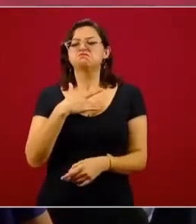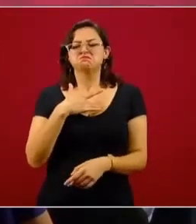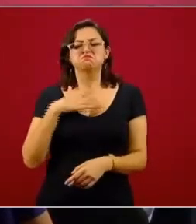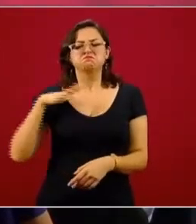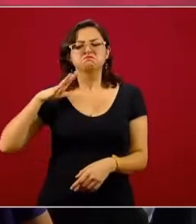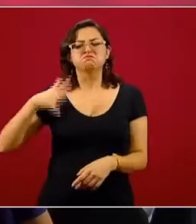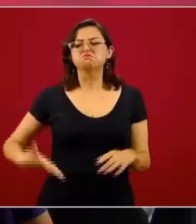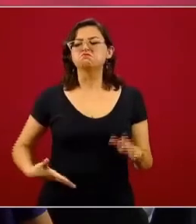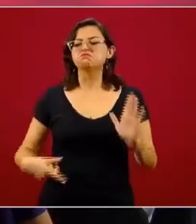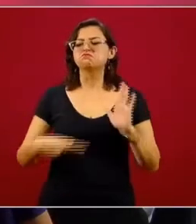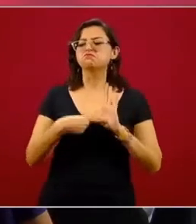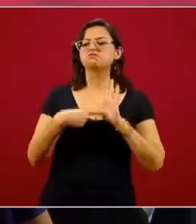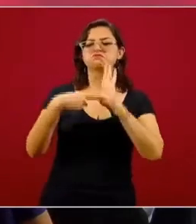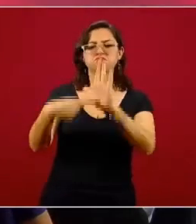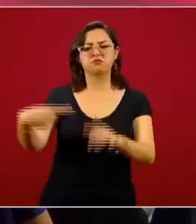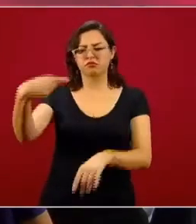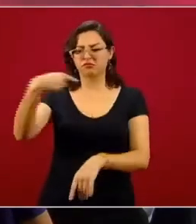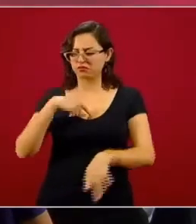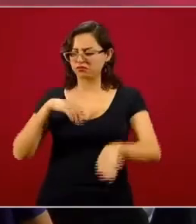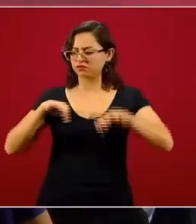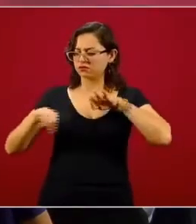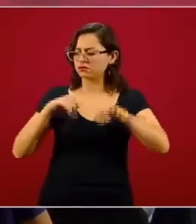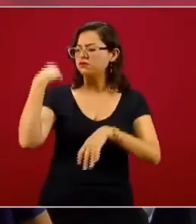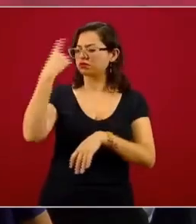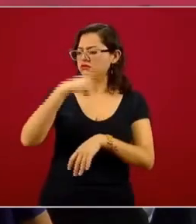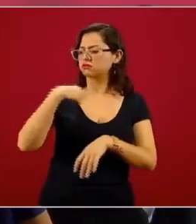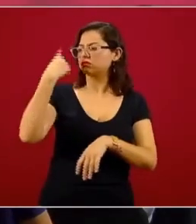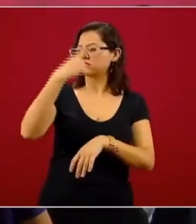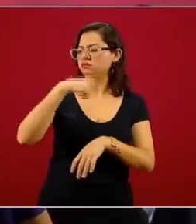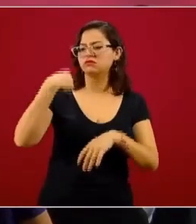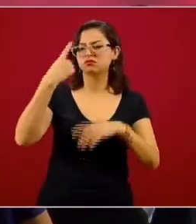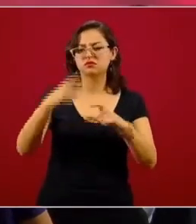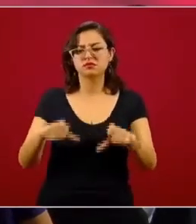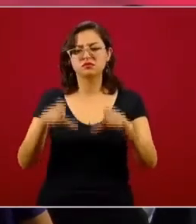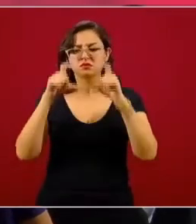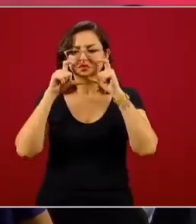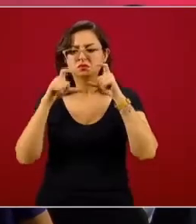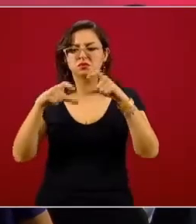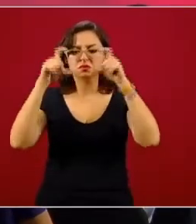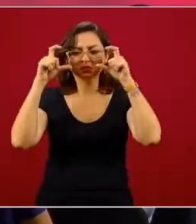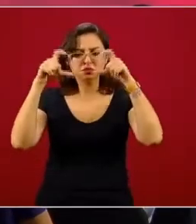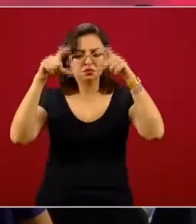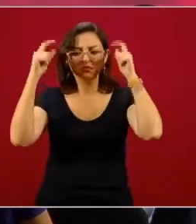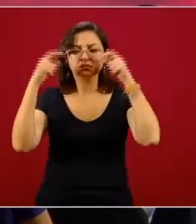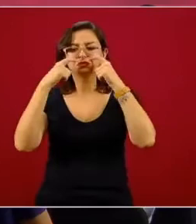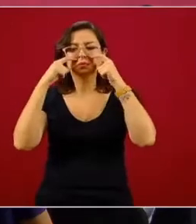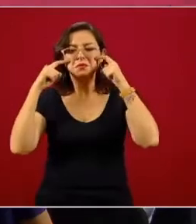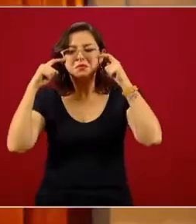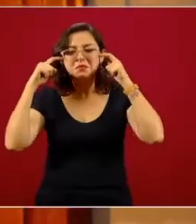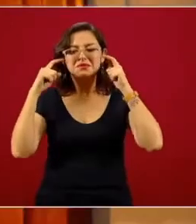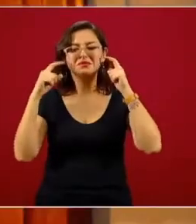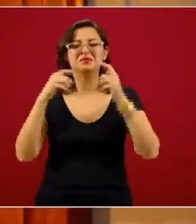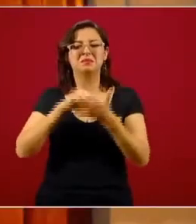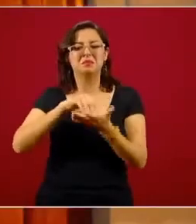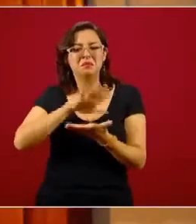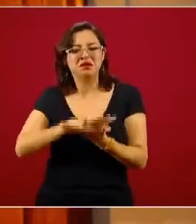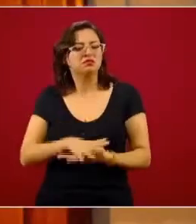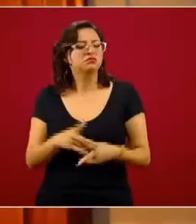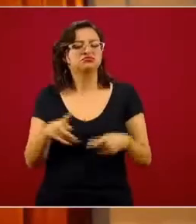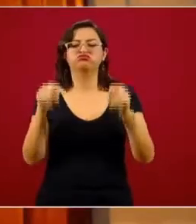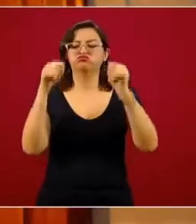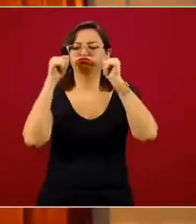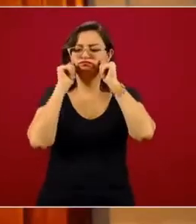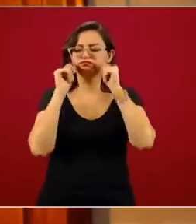presentan, después de estar tanto tiempo utilizando equipos de protección personal. Es para ellos quienes se